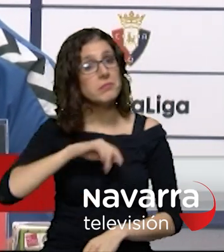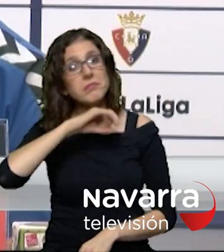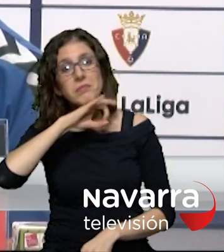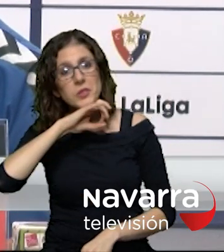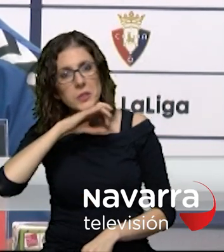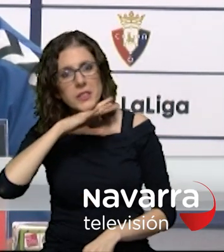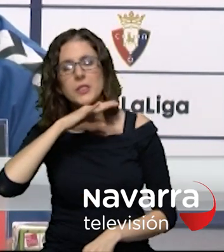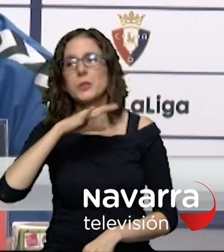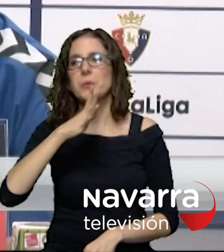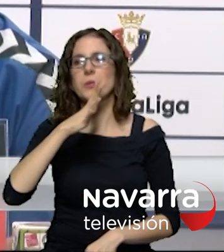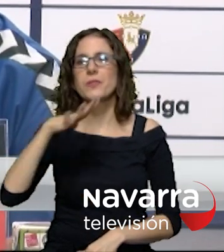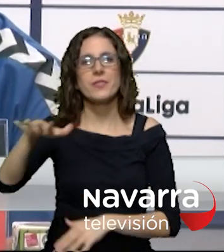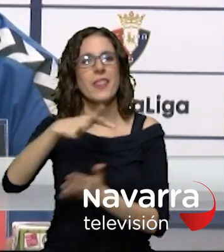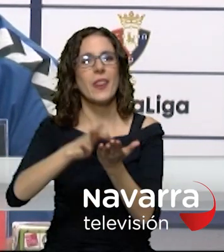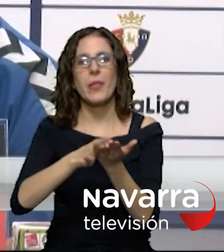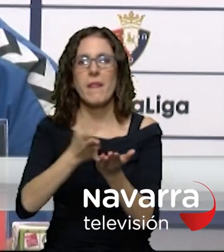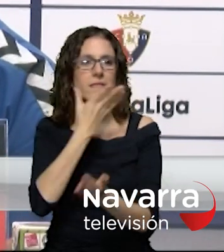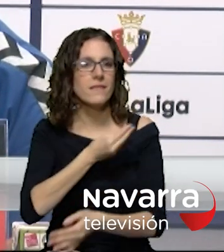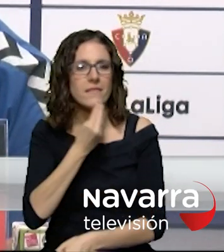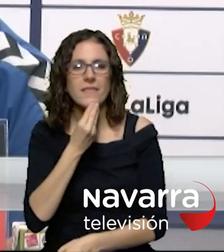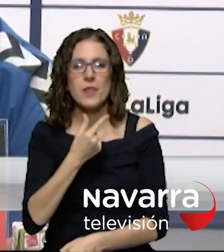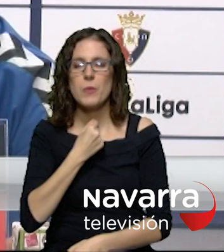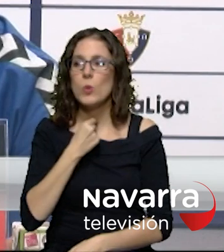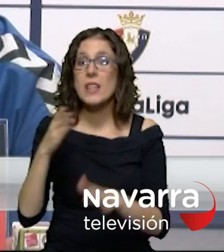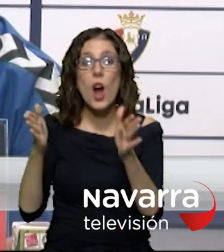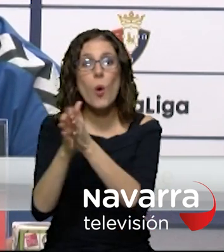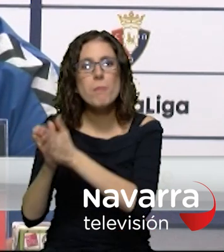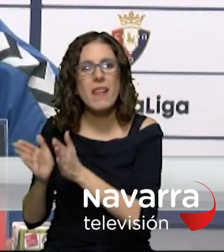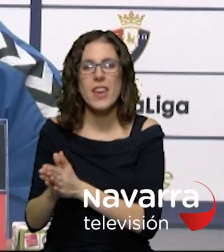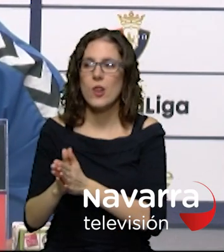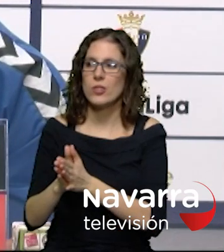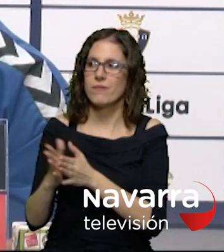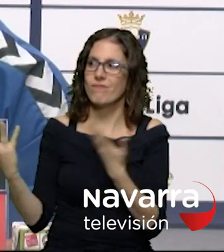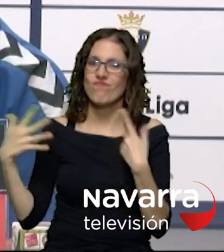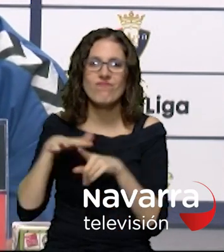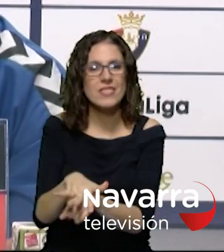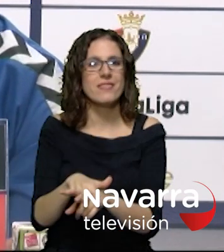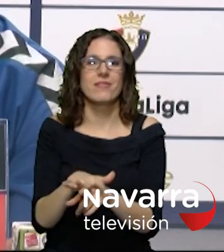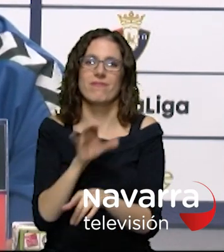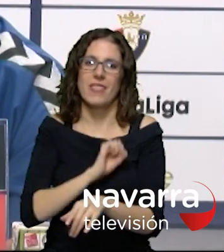linda un vestuario que me integraron rápido, yo siempre digo que es una familia el vestuario